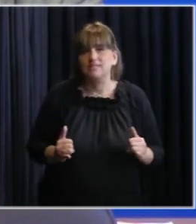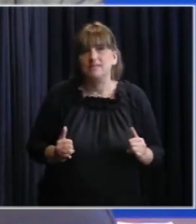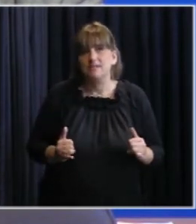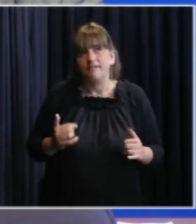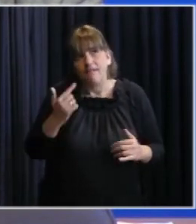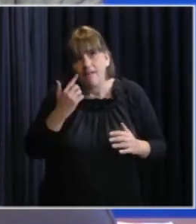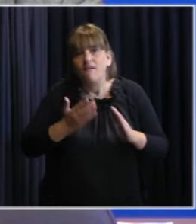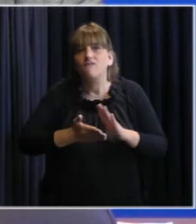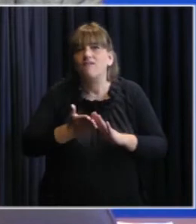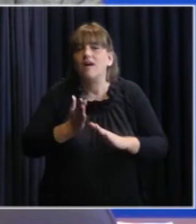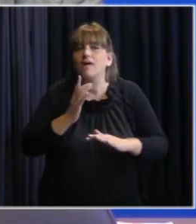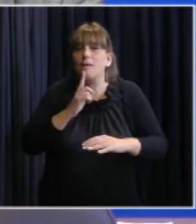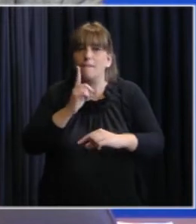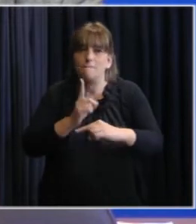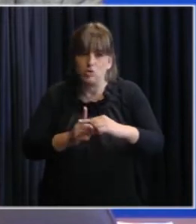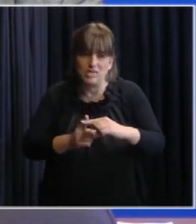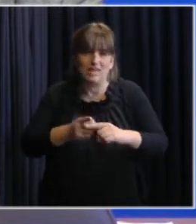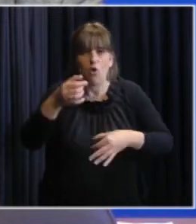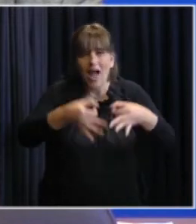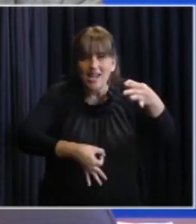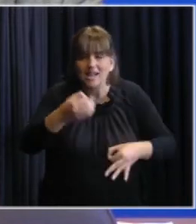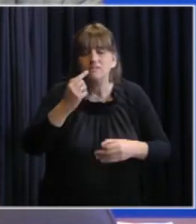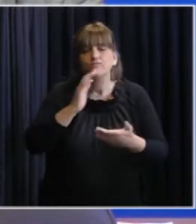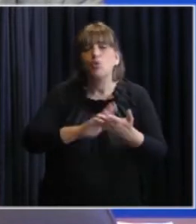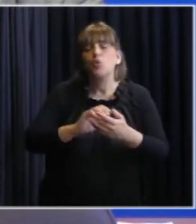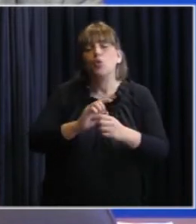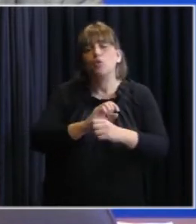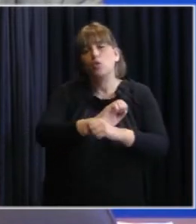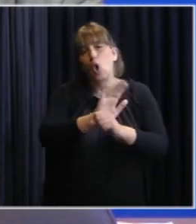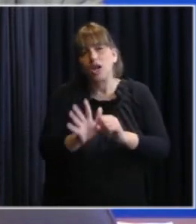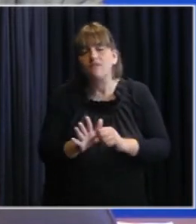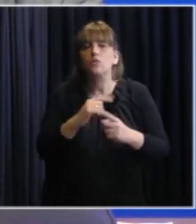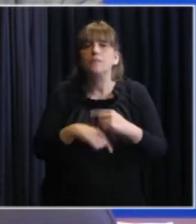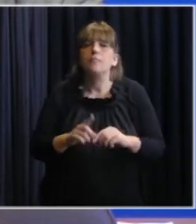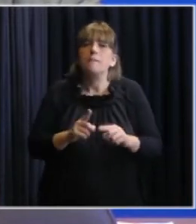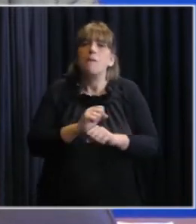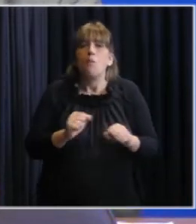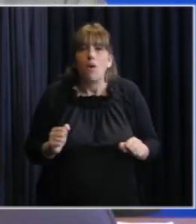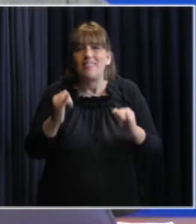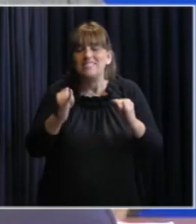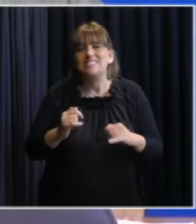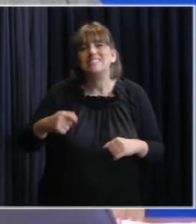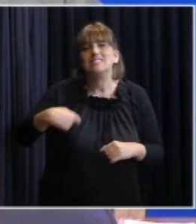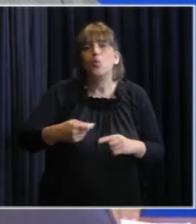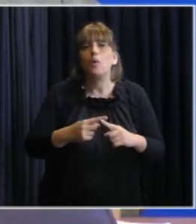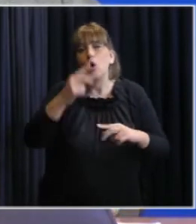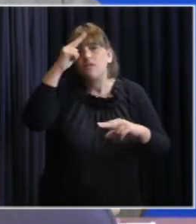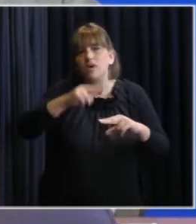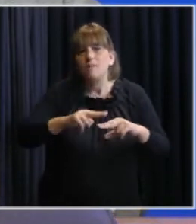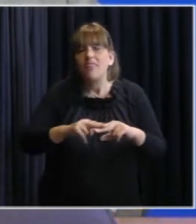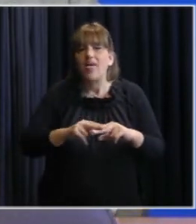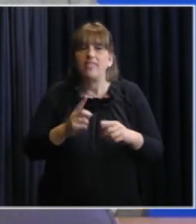muestras de positivo a través de los test que se determinen se podrán certificar con el Seguro por Enfermedad y tener la